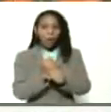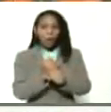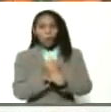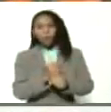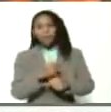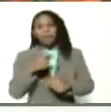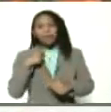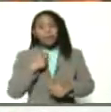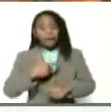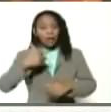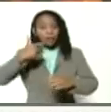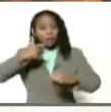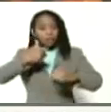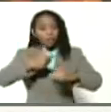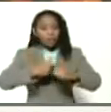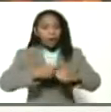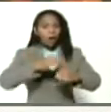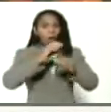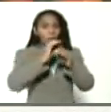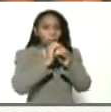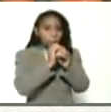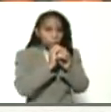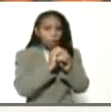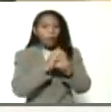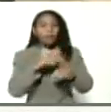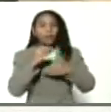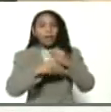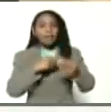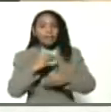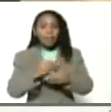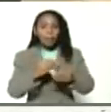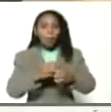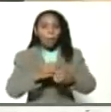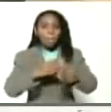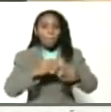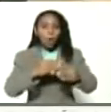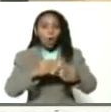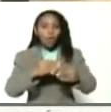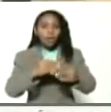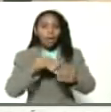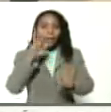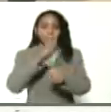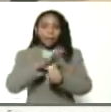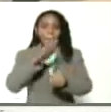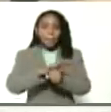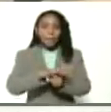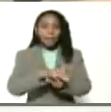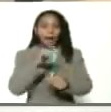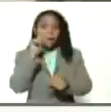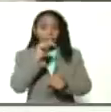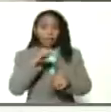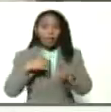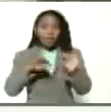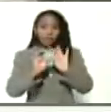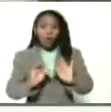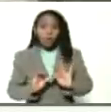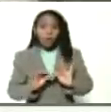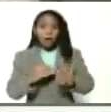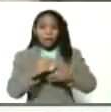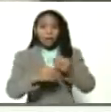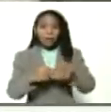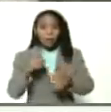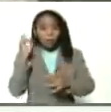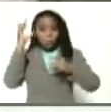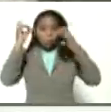y soplado donde fabricamos envases y tapas que es donde estamos ubicados en este momento en actualidad contamos con inventario